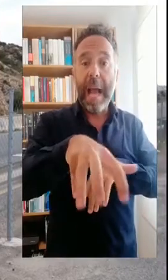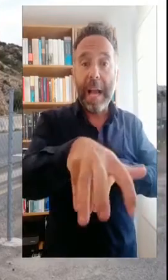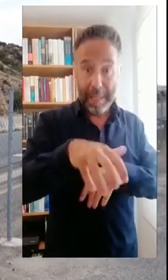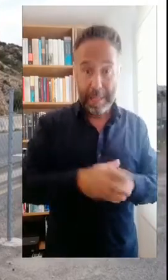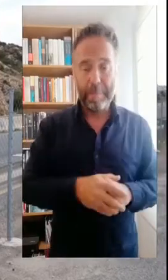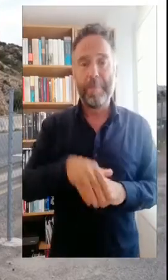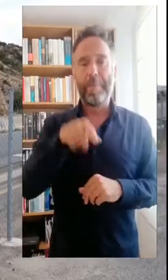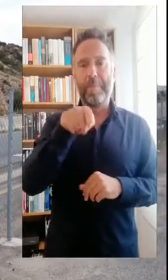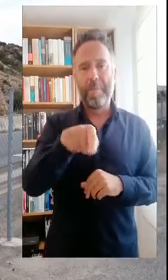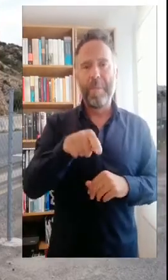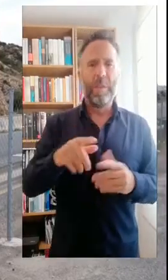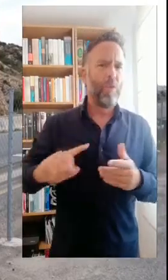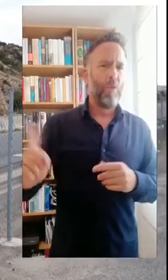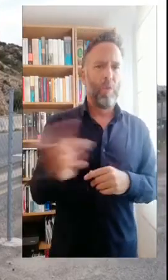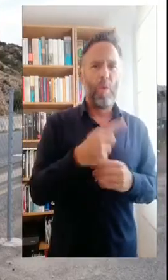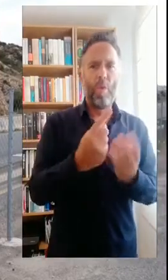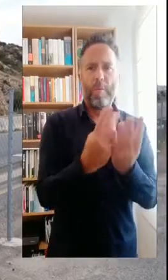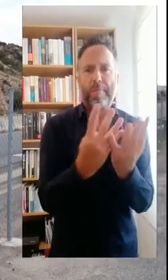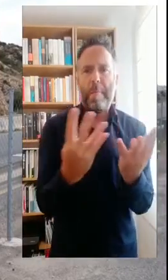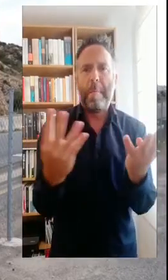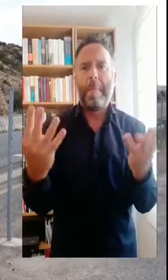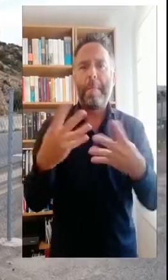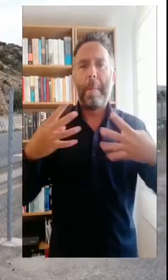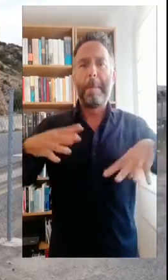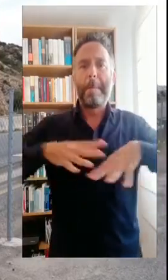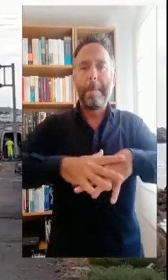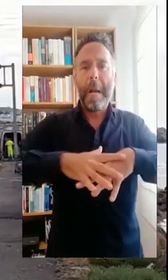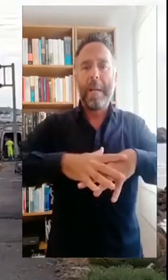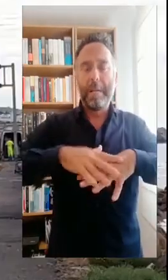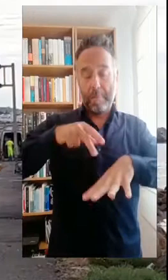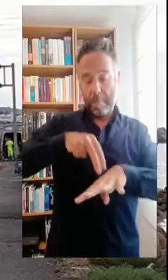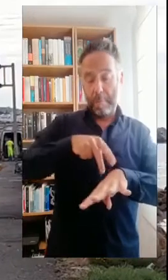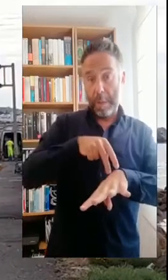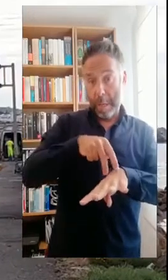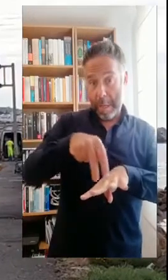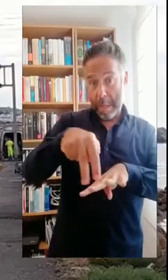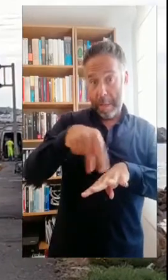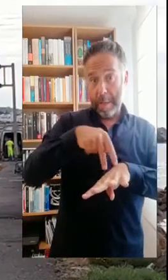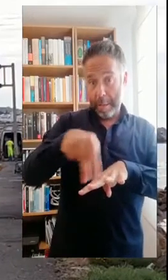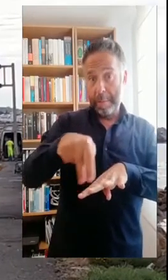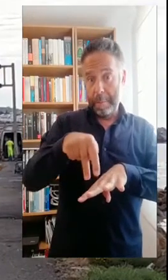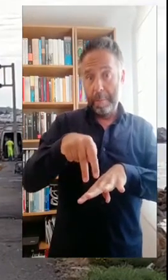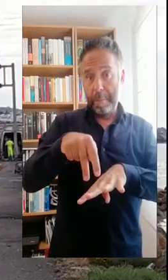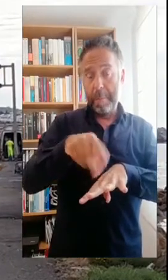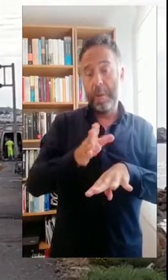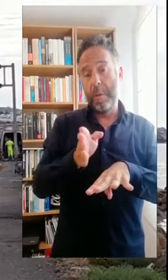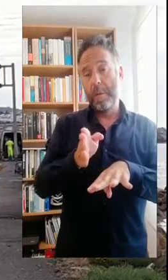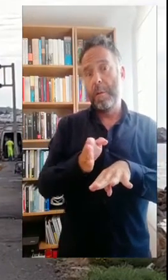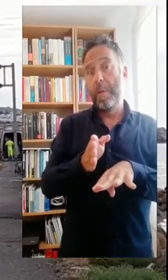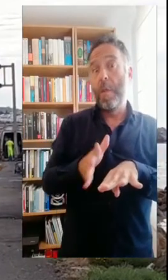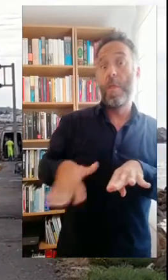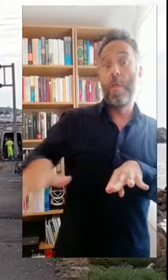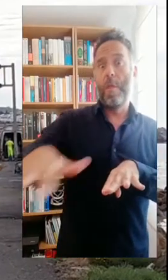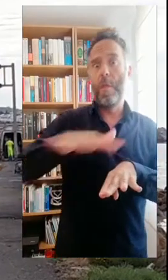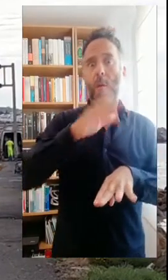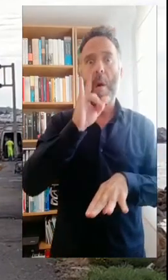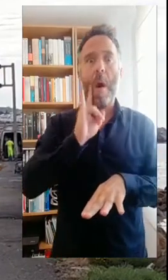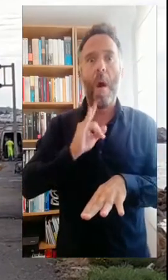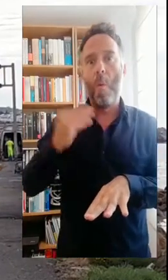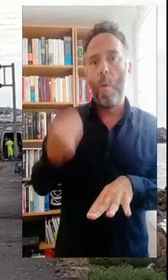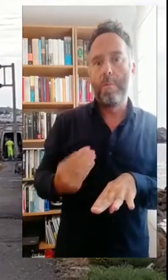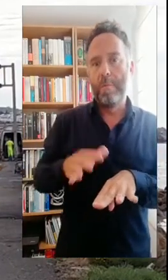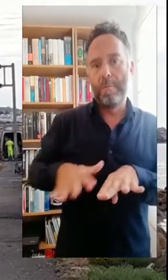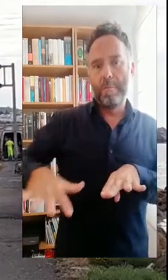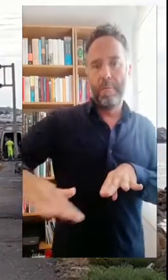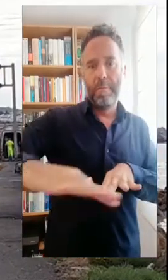sustituyendo todo el mallazo, toda la malla de protección que separa a los viandantes de ese espacio idílico del distrito